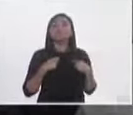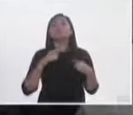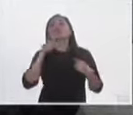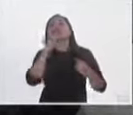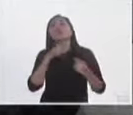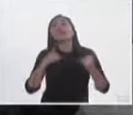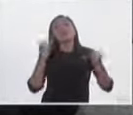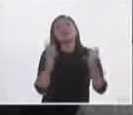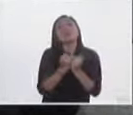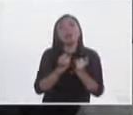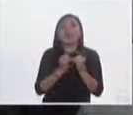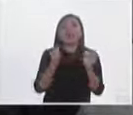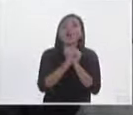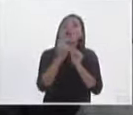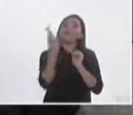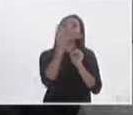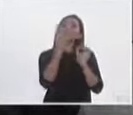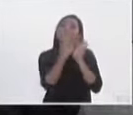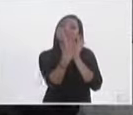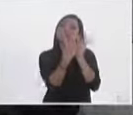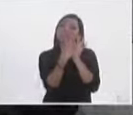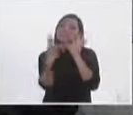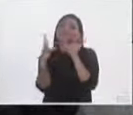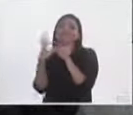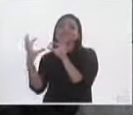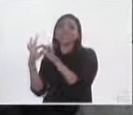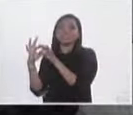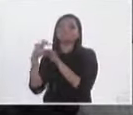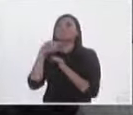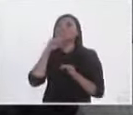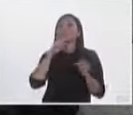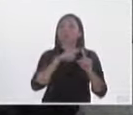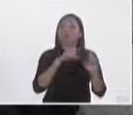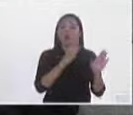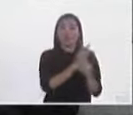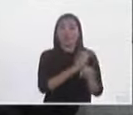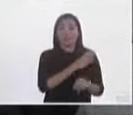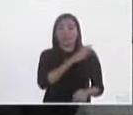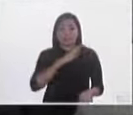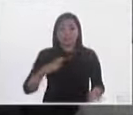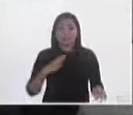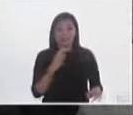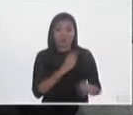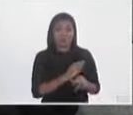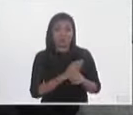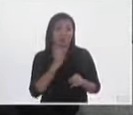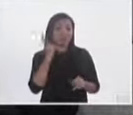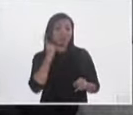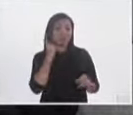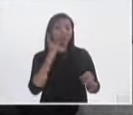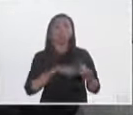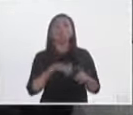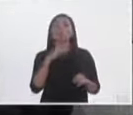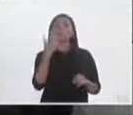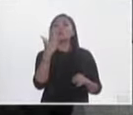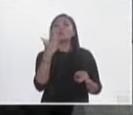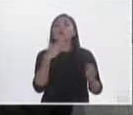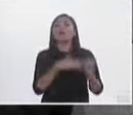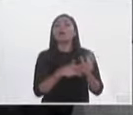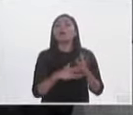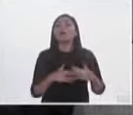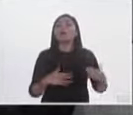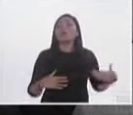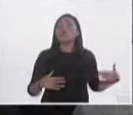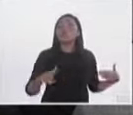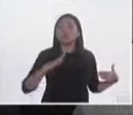colegiados de colectivos y de lo que es la democracia, porque del candidato que hablamos hoy, diputado, tiene 50 mil votos atrás, pero hay otros partidos